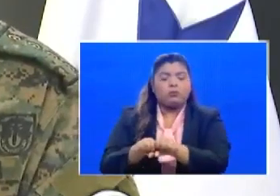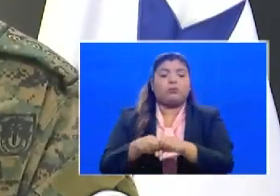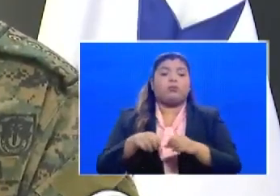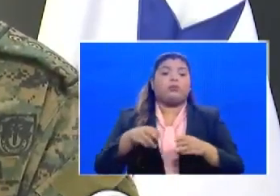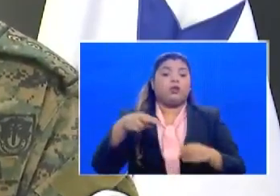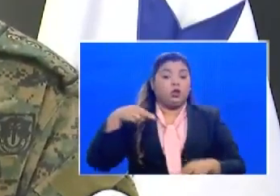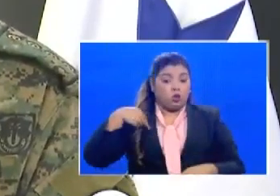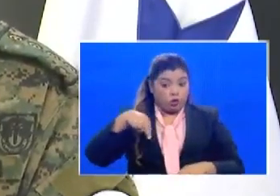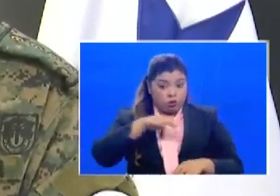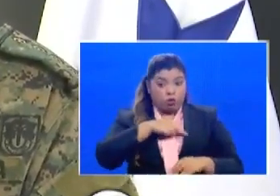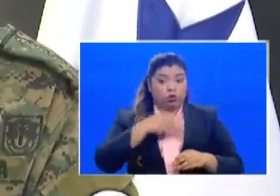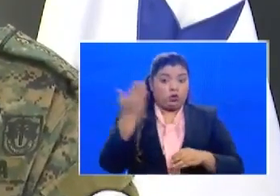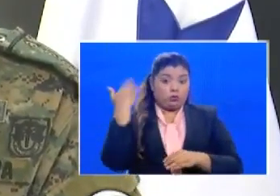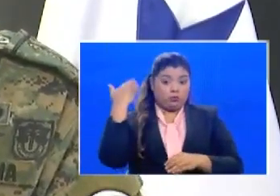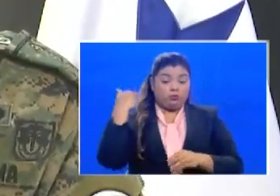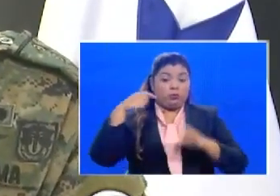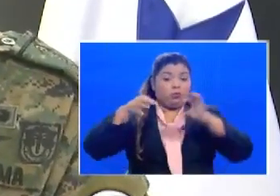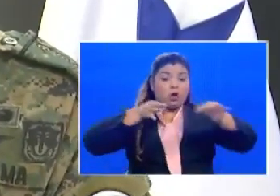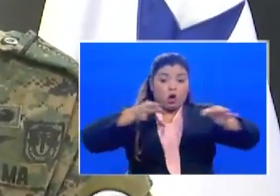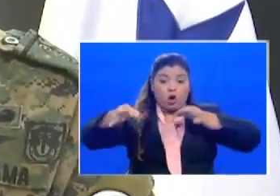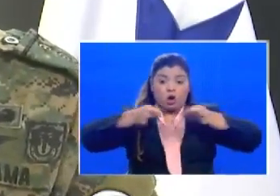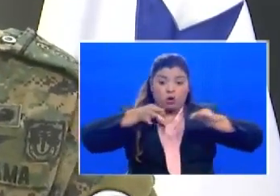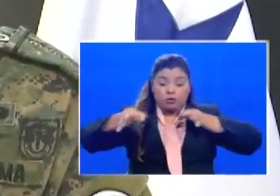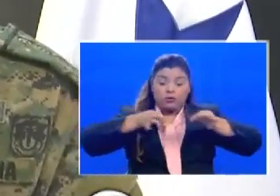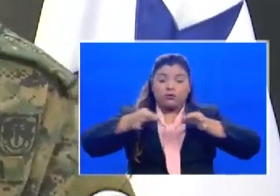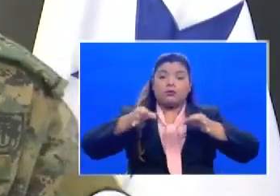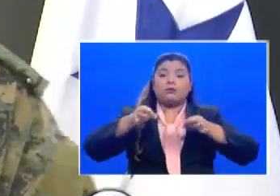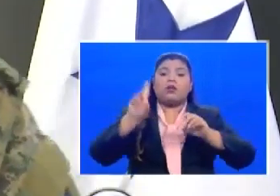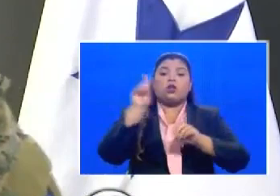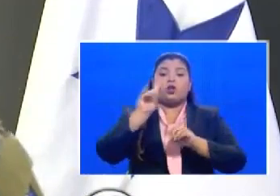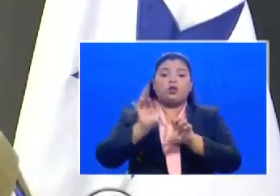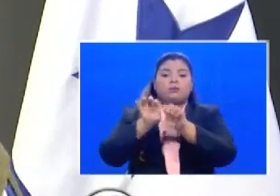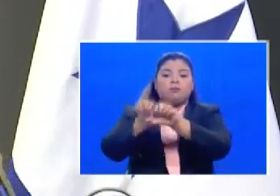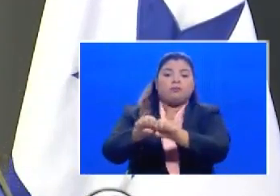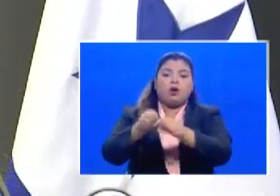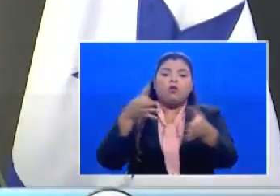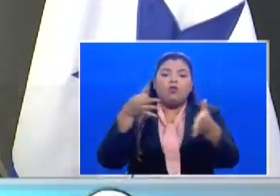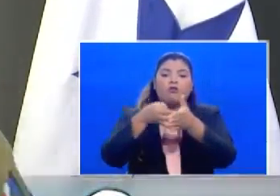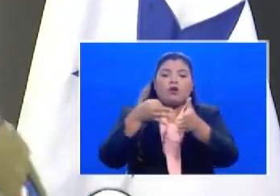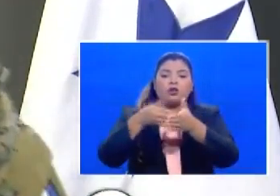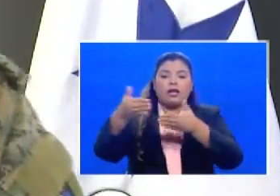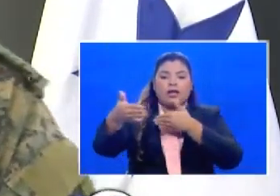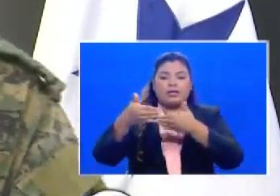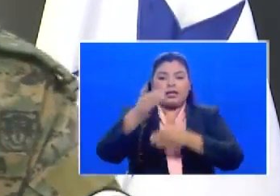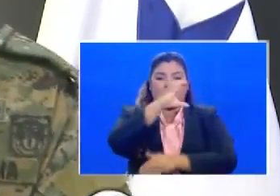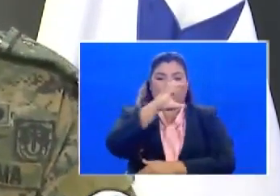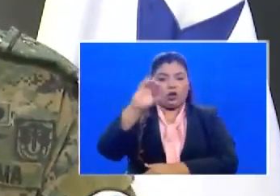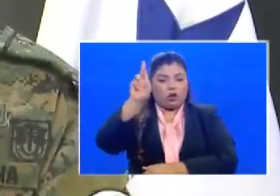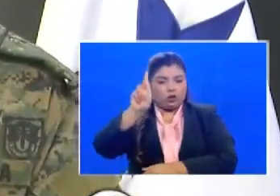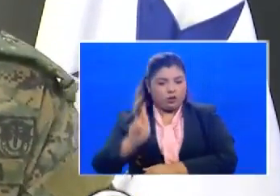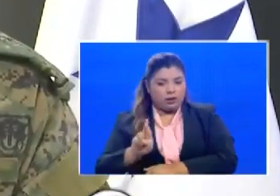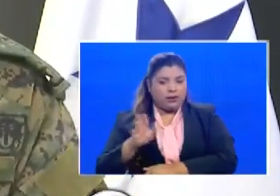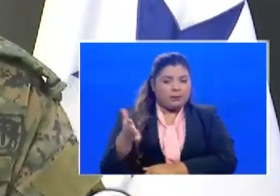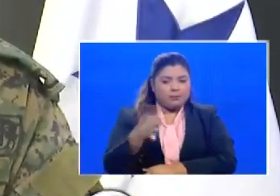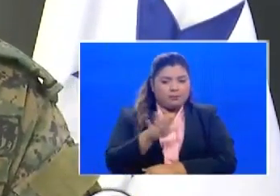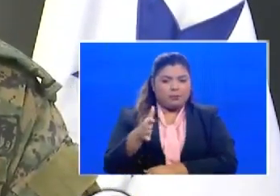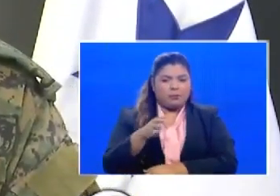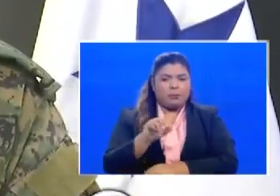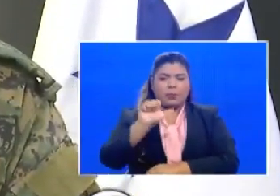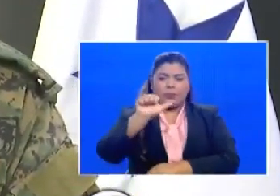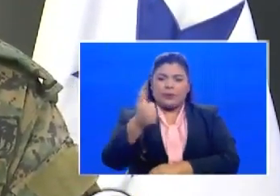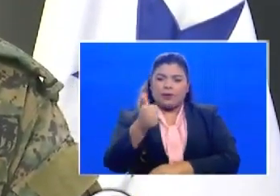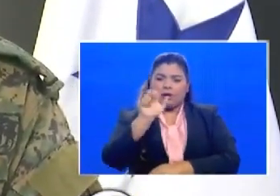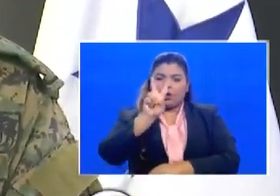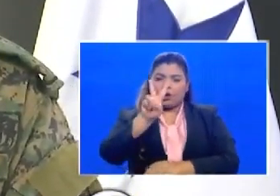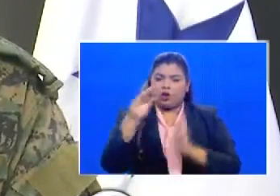comunicación una incautación que hicimos en la frontera con Costa Rica de un aproximado de